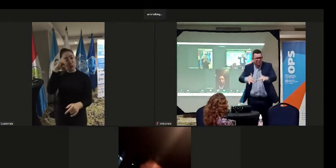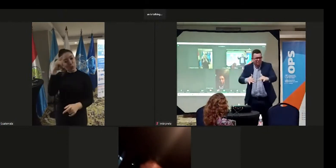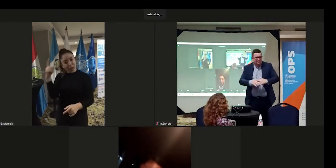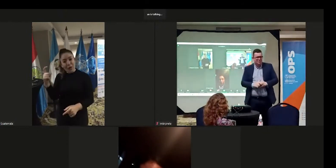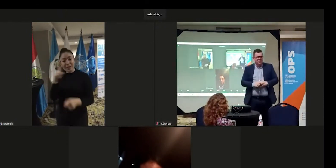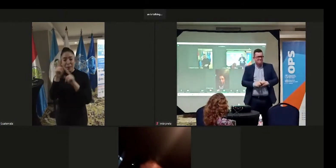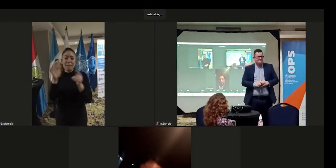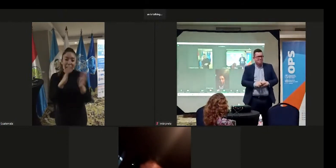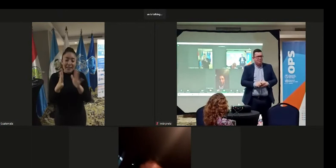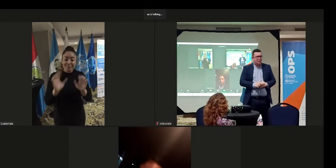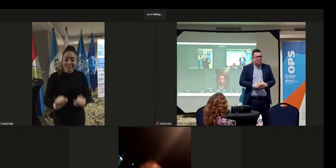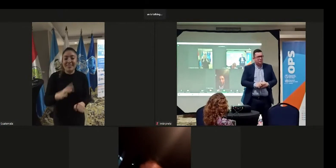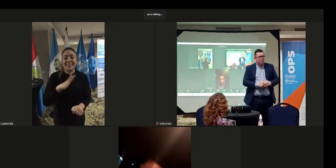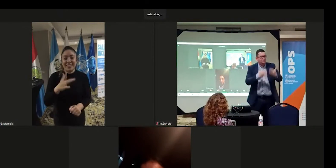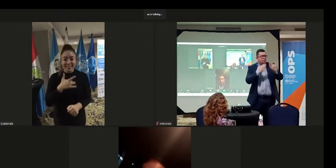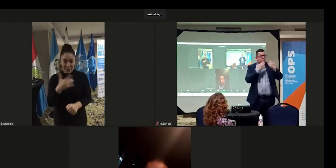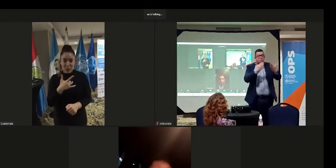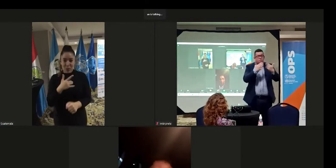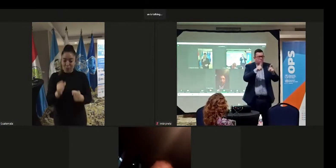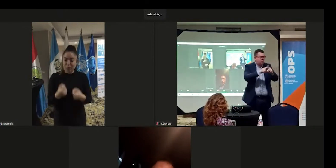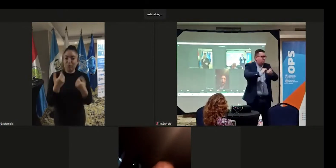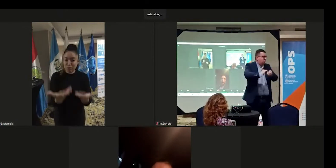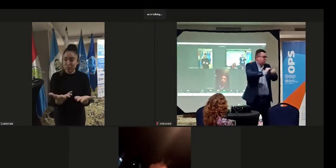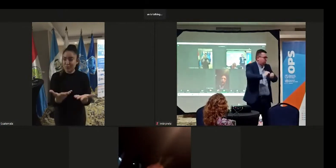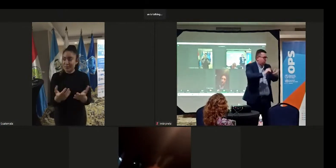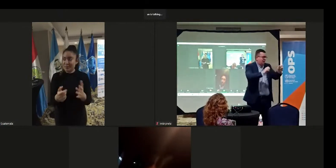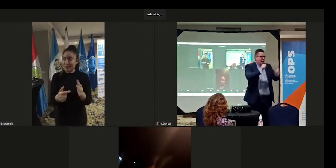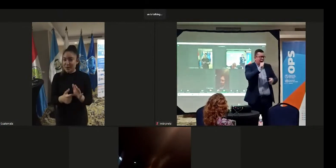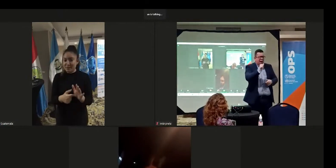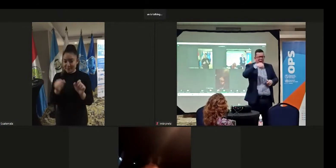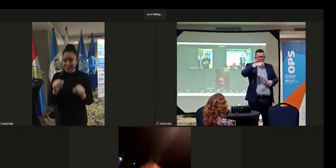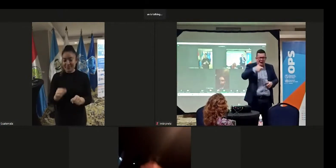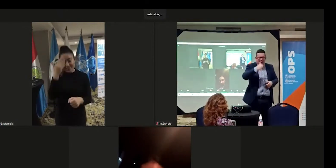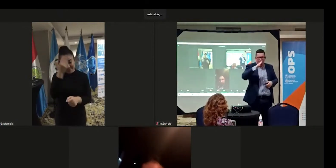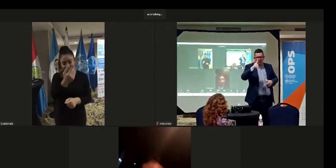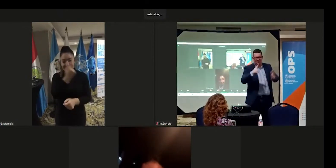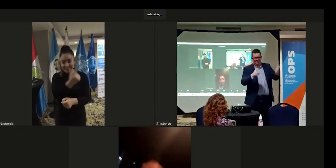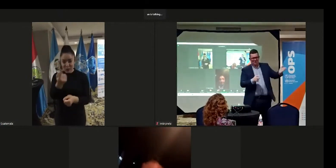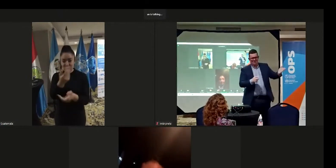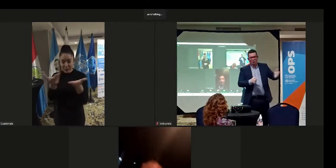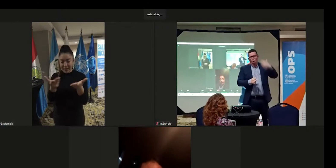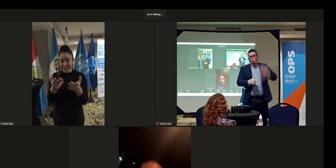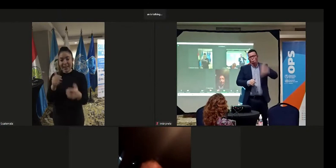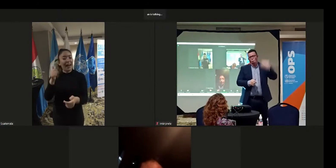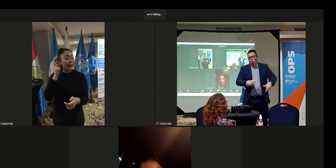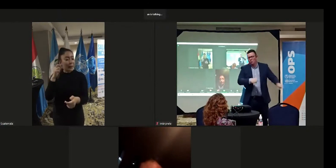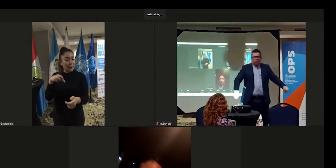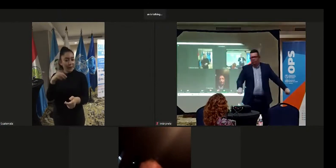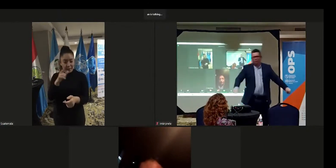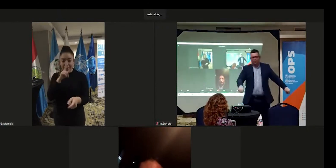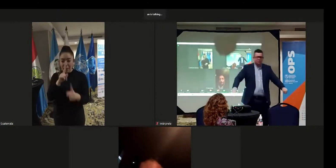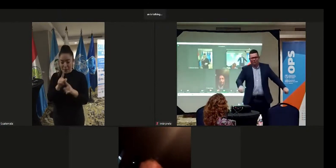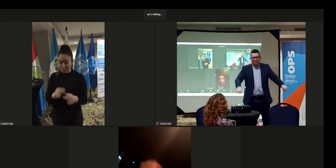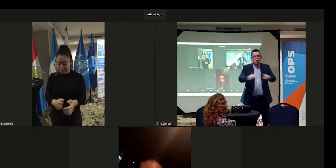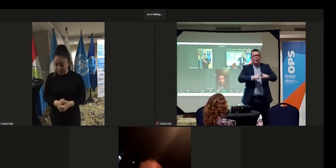parecen que no van a tener sentido, calan y sí las podemos lograr. Gracias a cada uno de ustedes, a GPD, también, por el